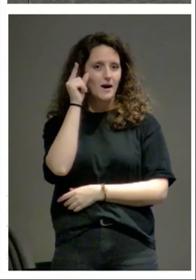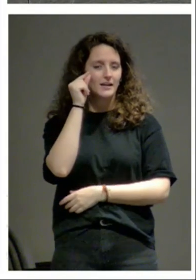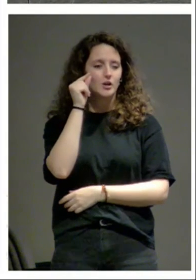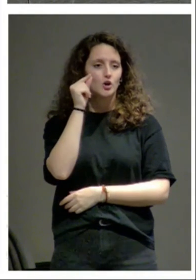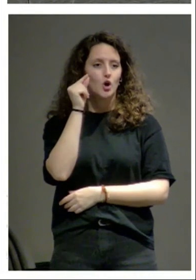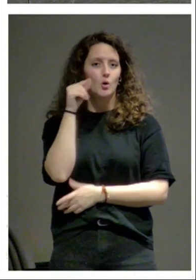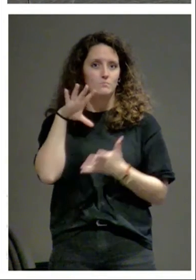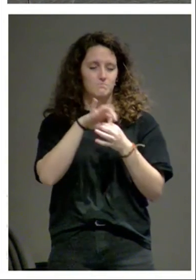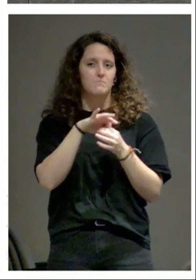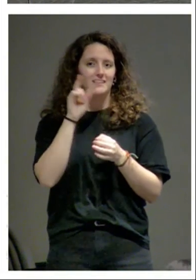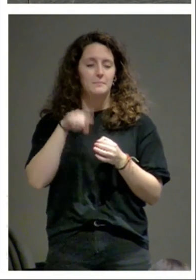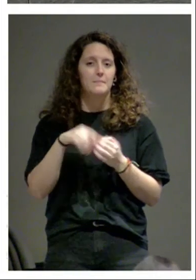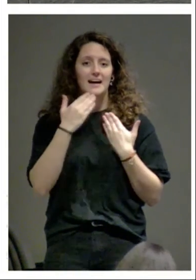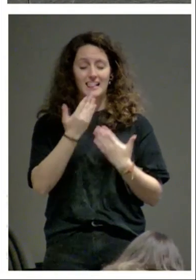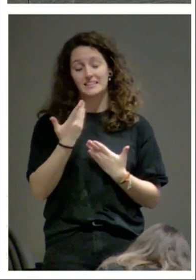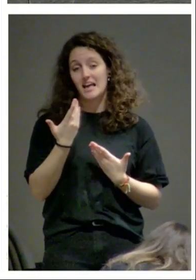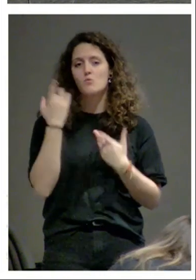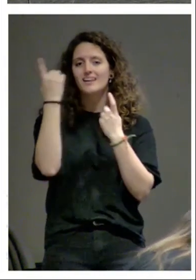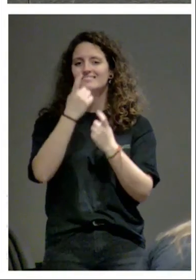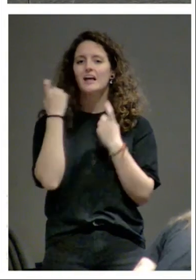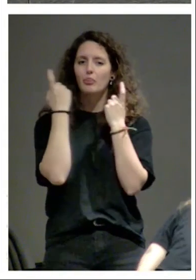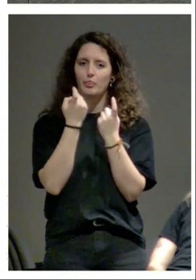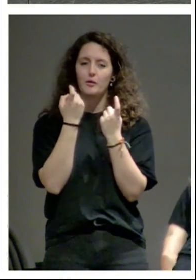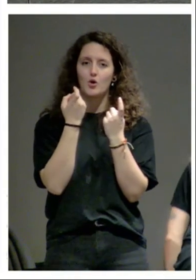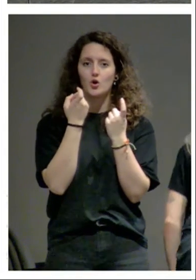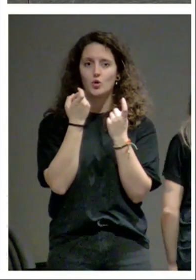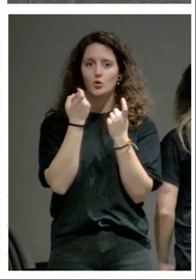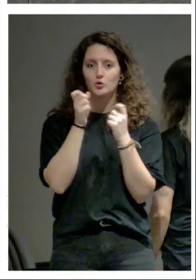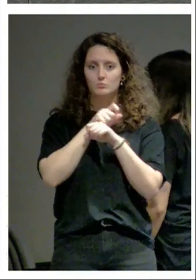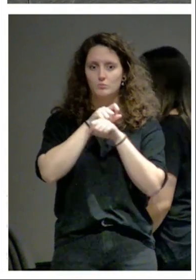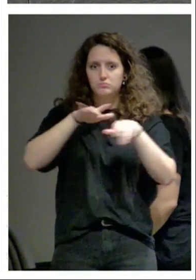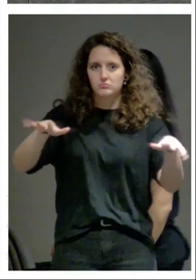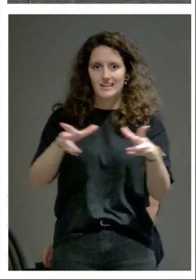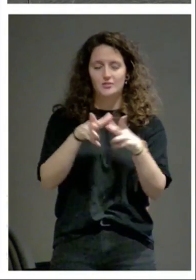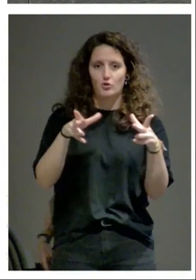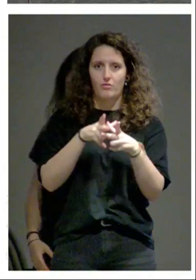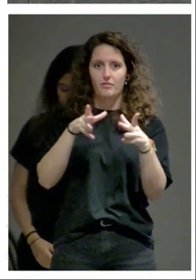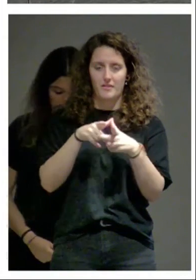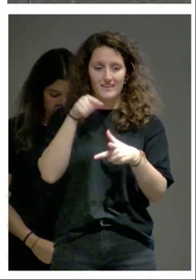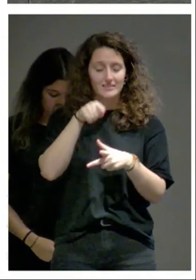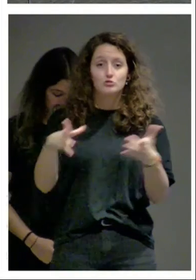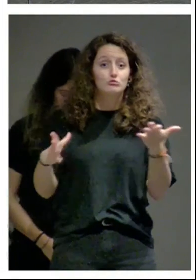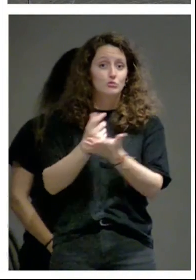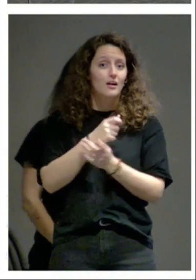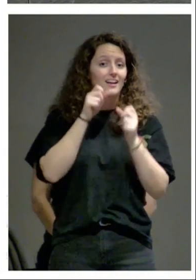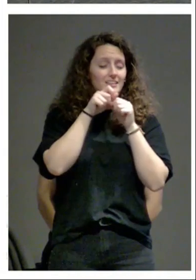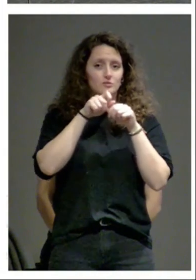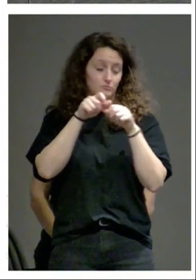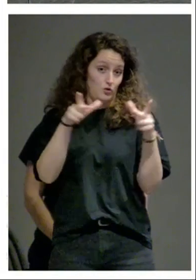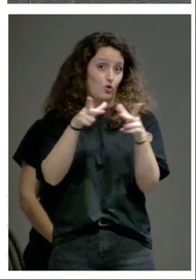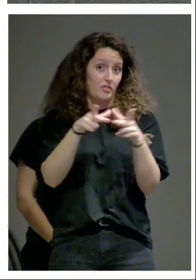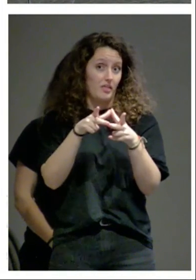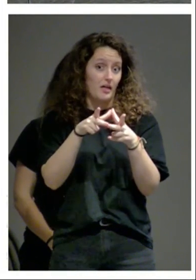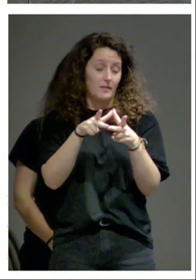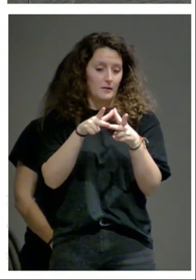como estamos viendo de una intención que se difunde por toda la sociedad es toda la sociedad la que